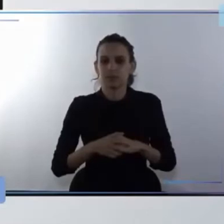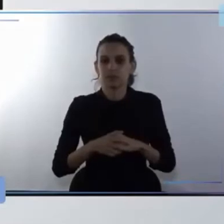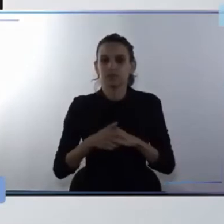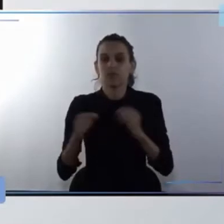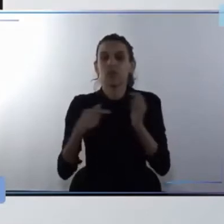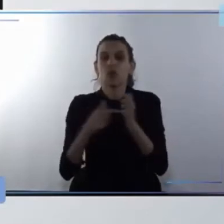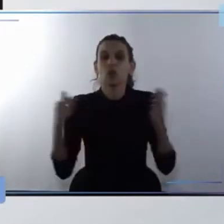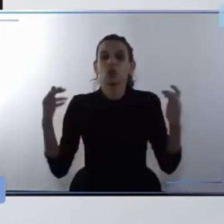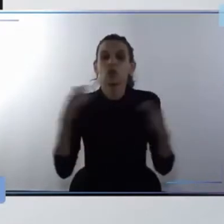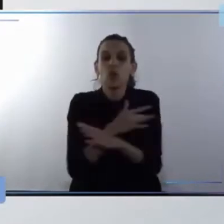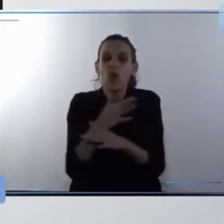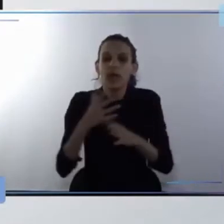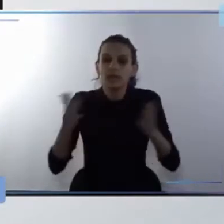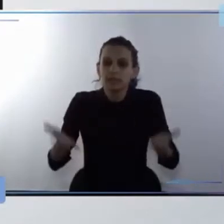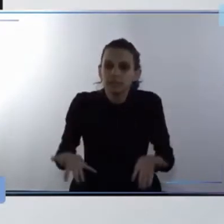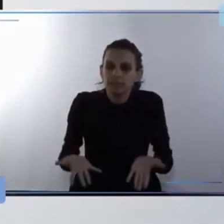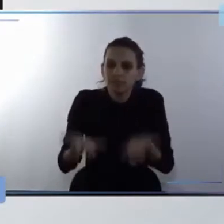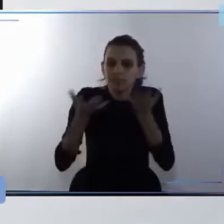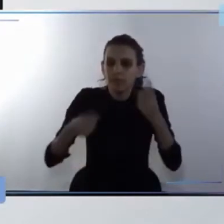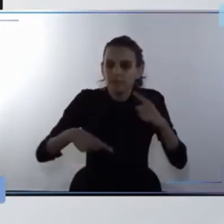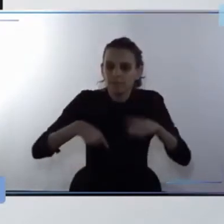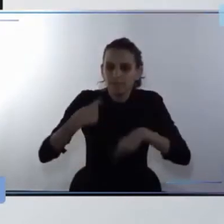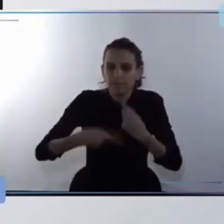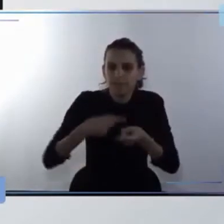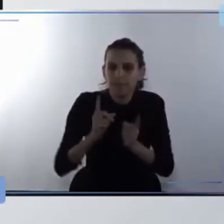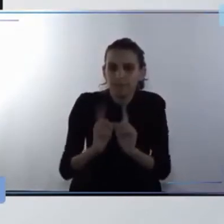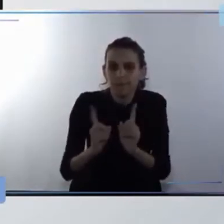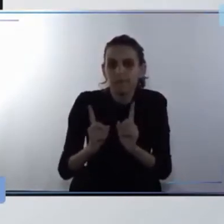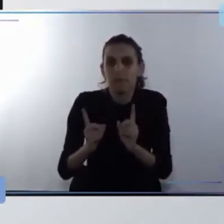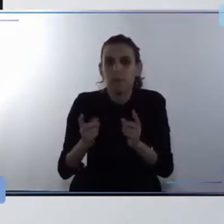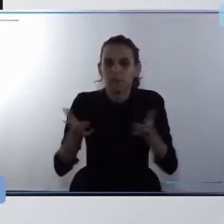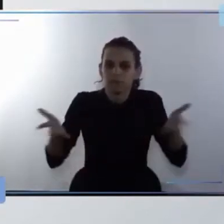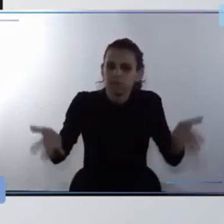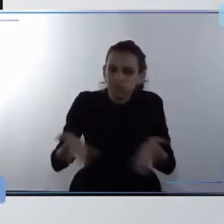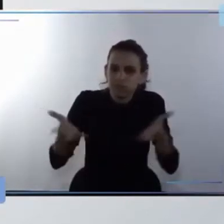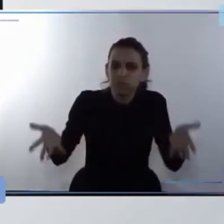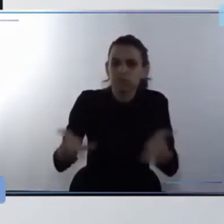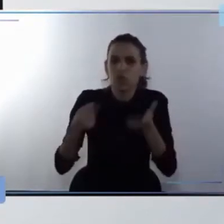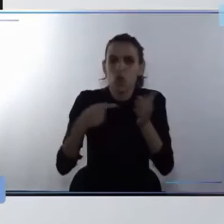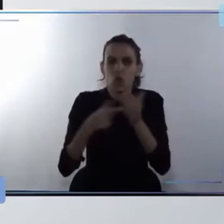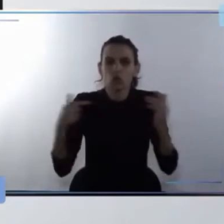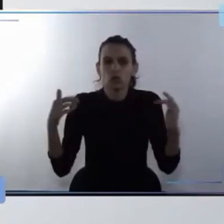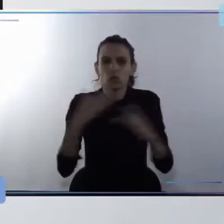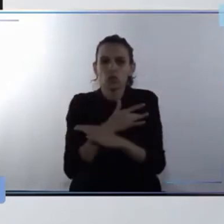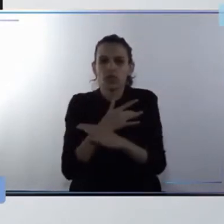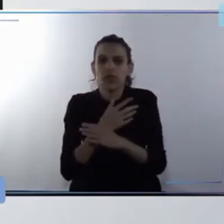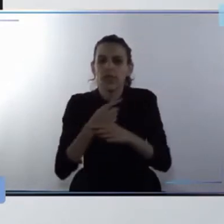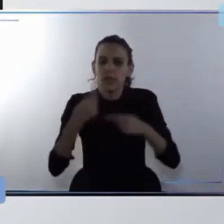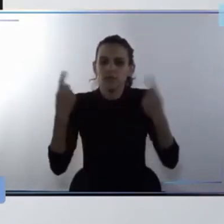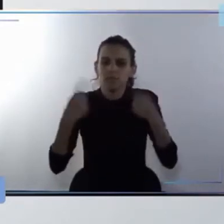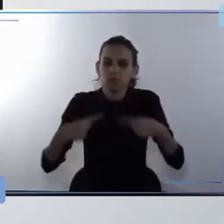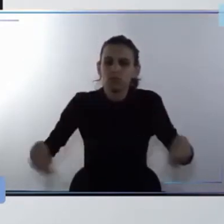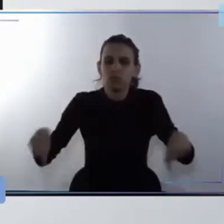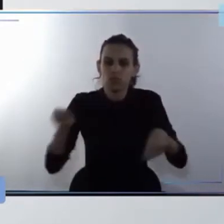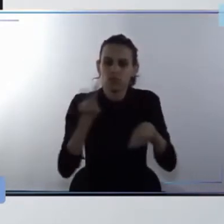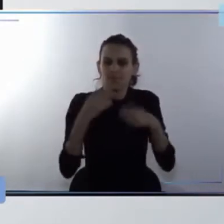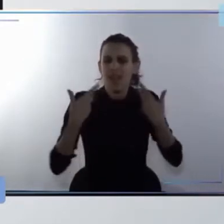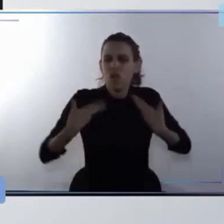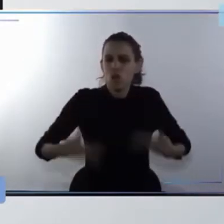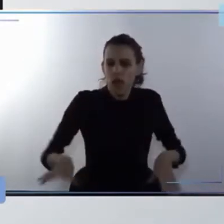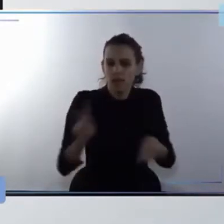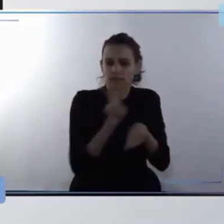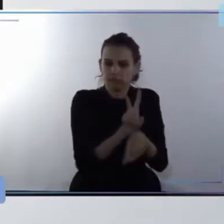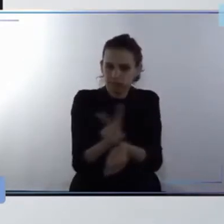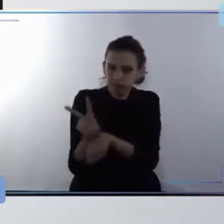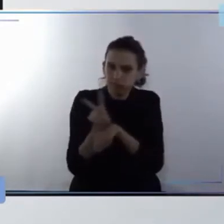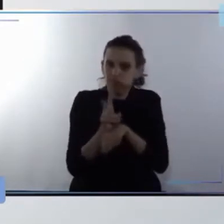resilientes y sostenibles que impulsen la protección y el uso eficiente y sostenible de los recursos naturales y de los ecosistemas y